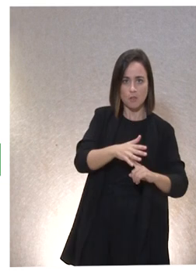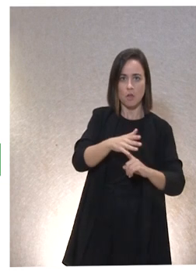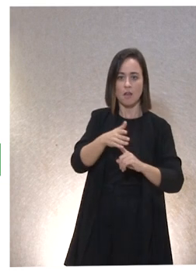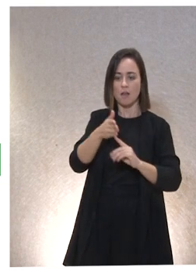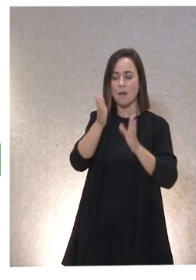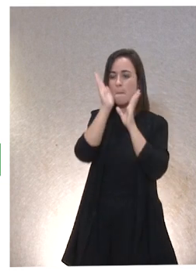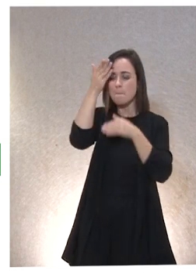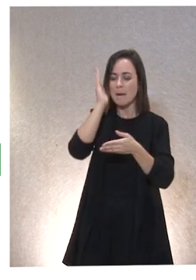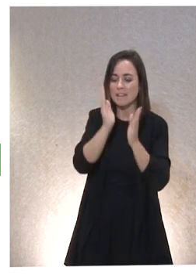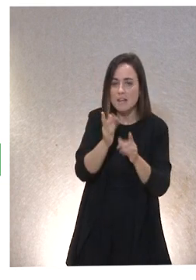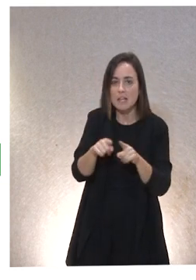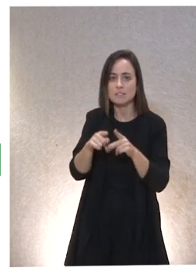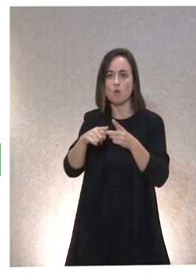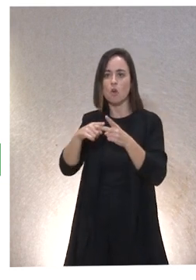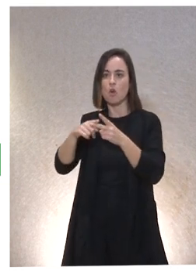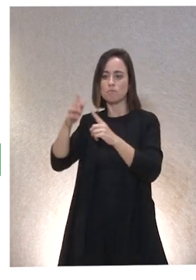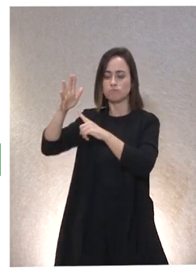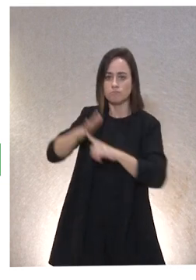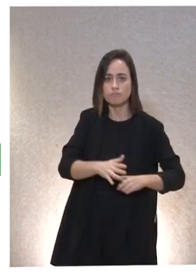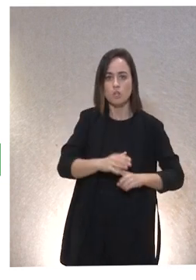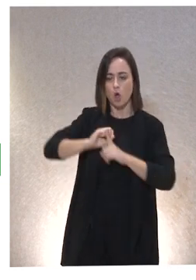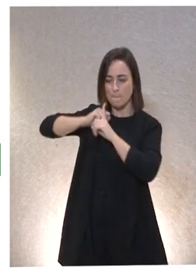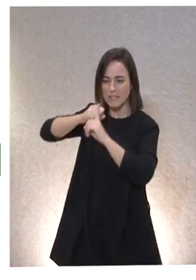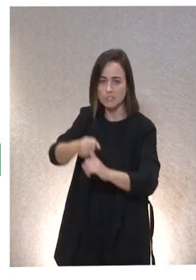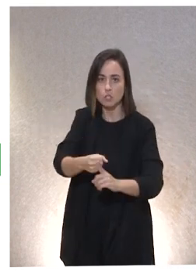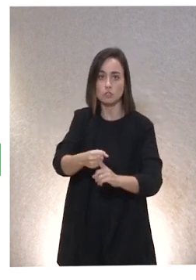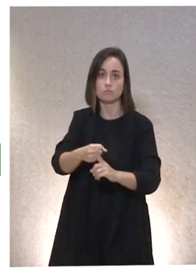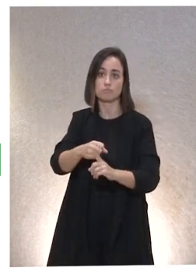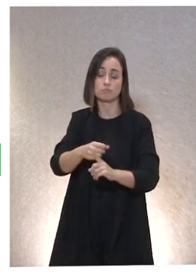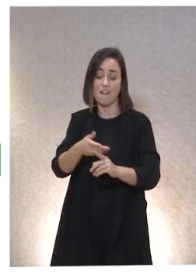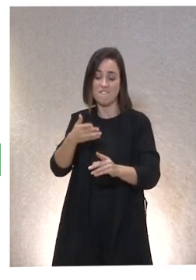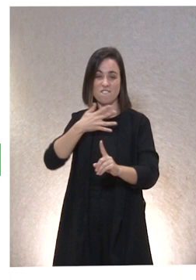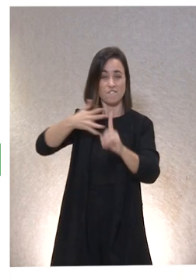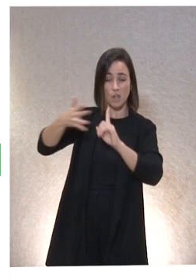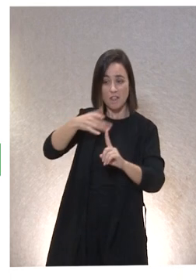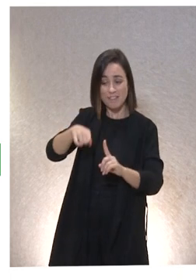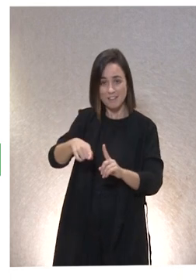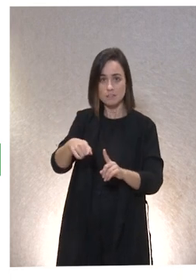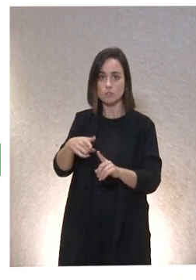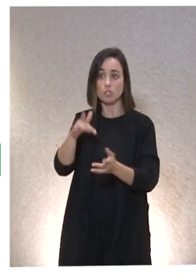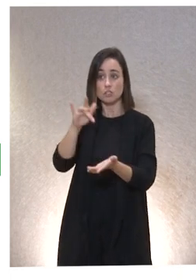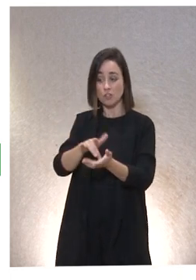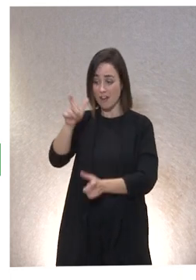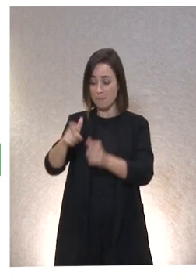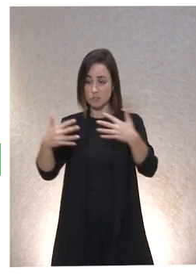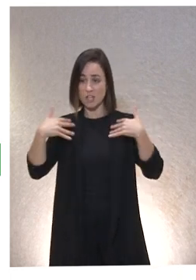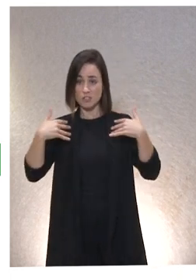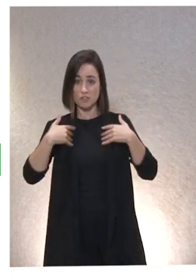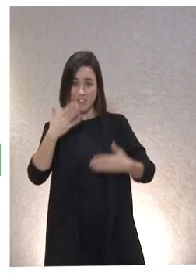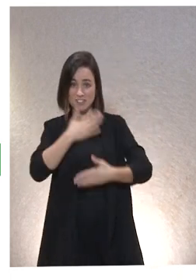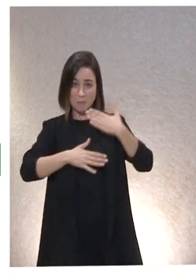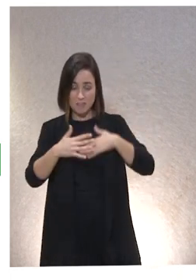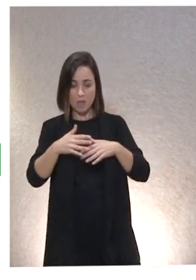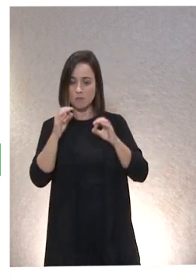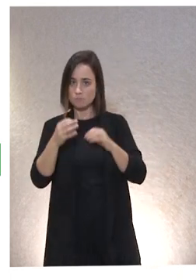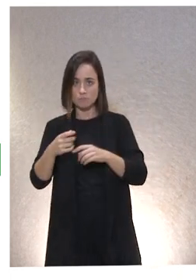con la exclusión, con la opresión, con la violencia. Si aplicamos todo esto a lo que han sufrido y sufren las personas con discapacidad